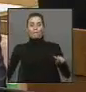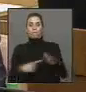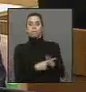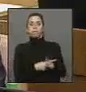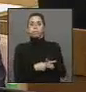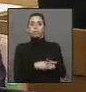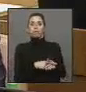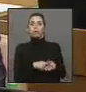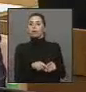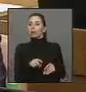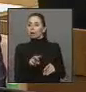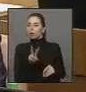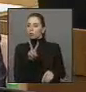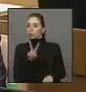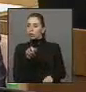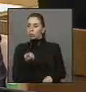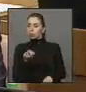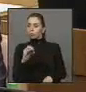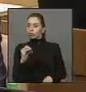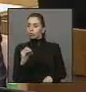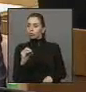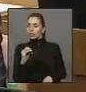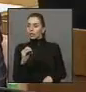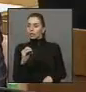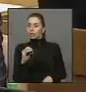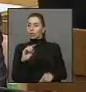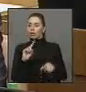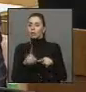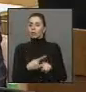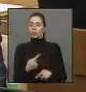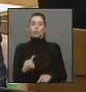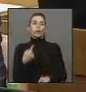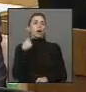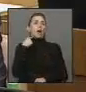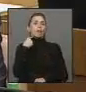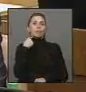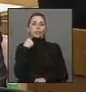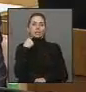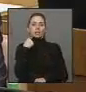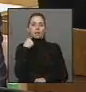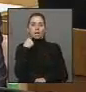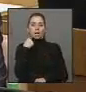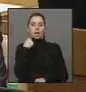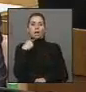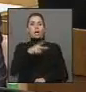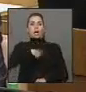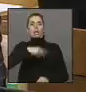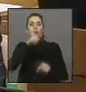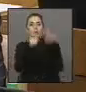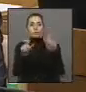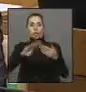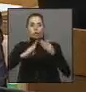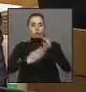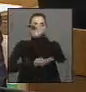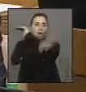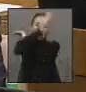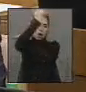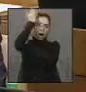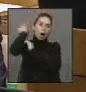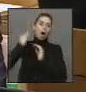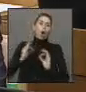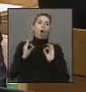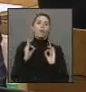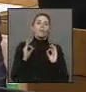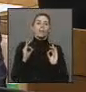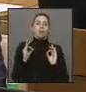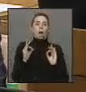un UBOM 2.0, que puede nuevamente afectar a nuestros pueblos originarios, o este mismo tratado, el